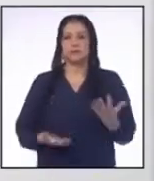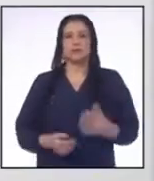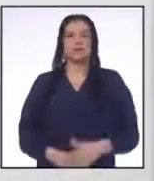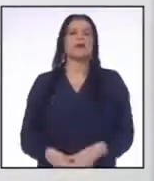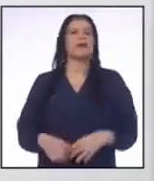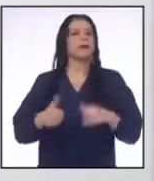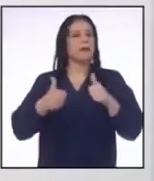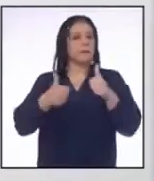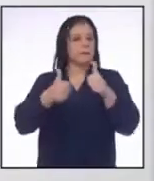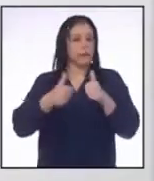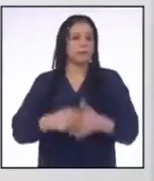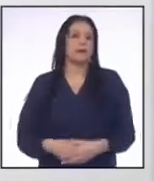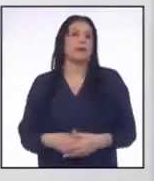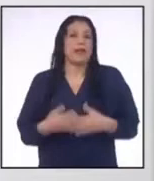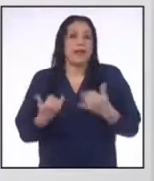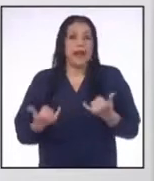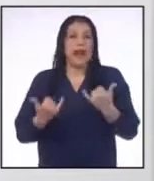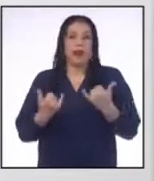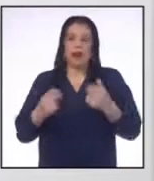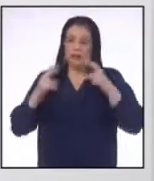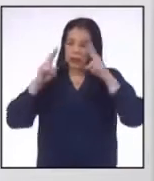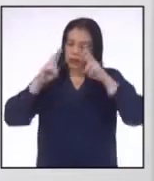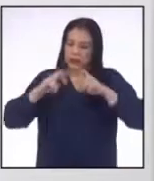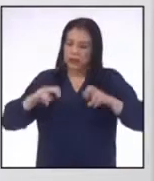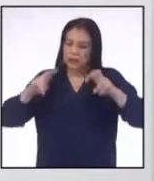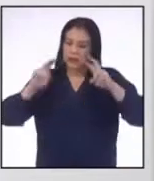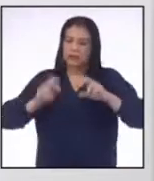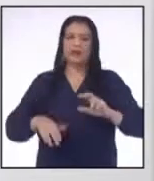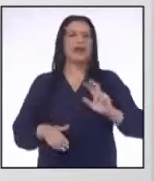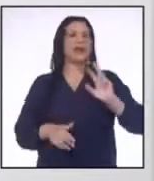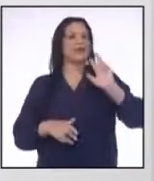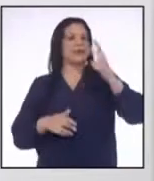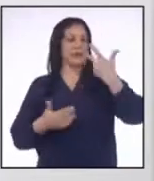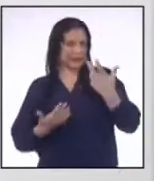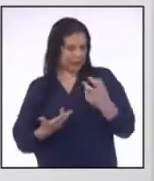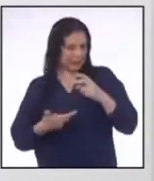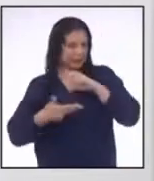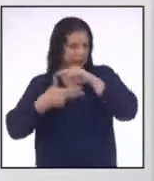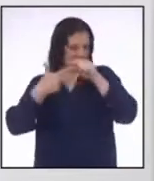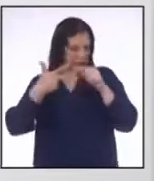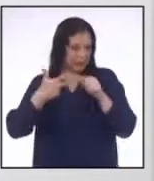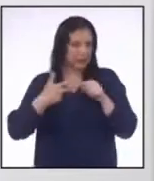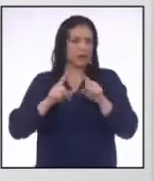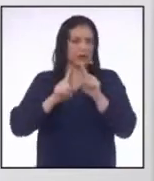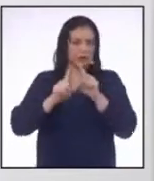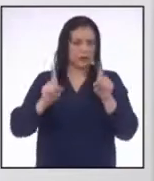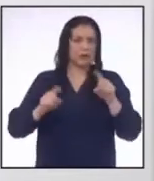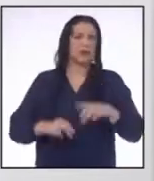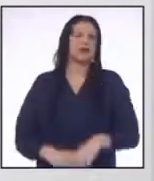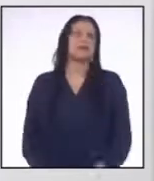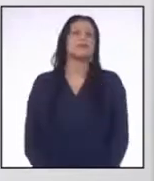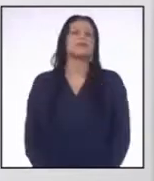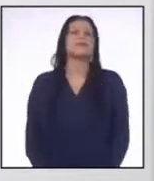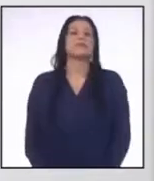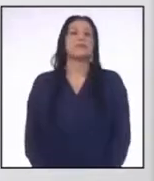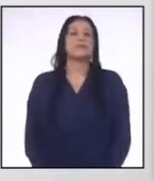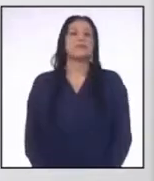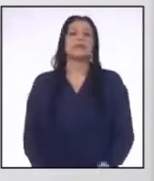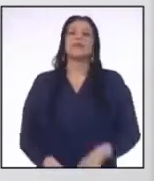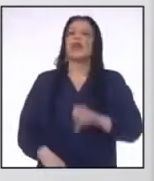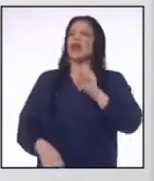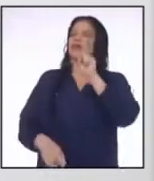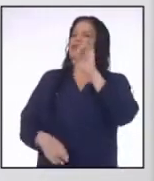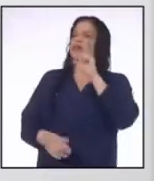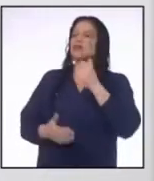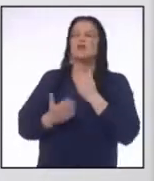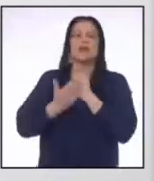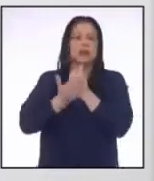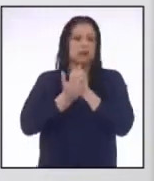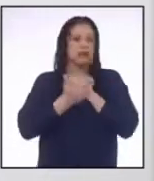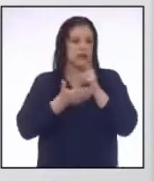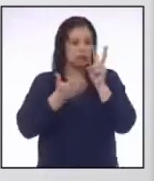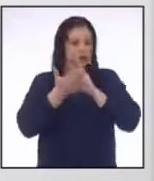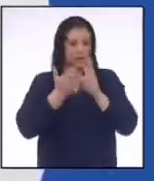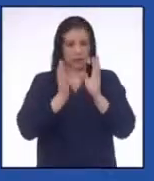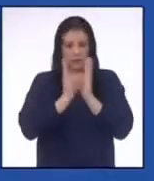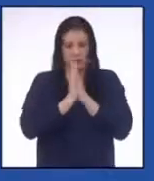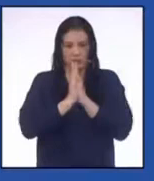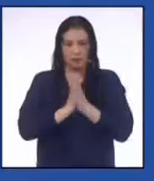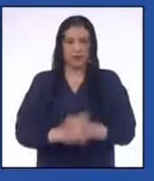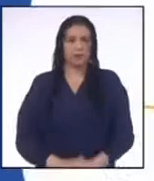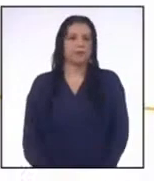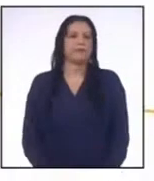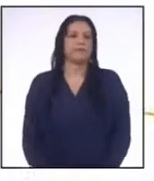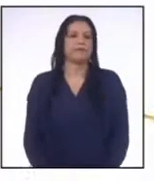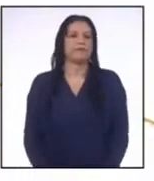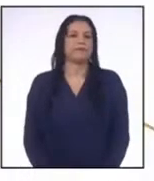Bien Ahora analizaremos la tercera propiedad De las desigualdades Stephanie Ayúdanos con la lectura por